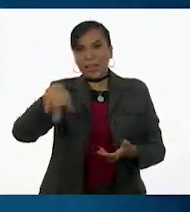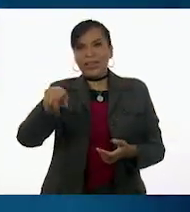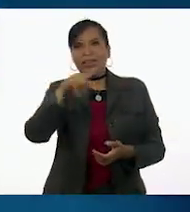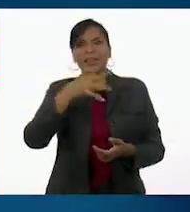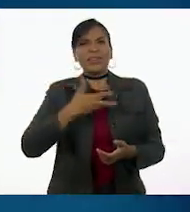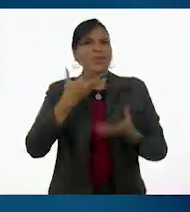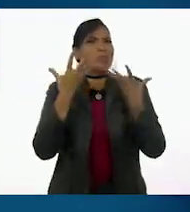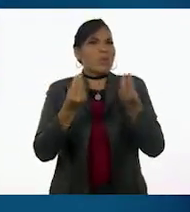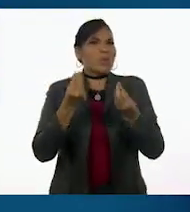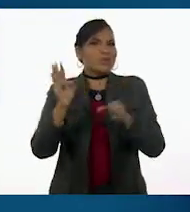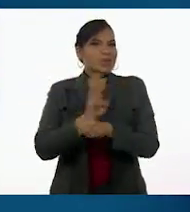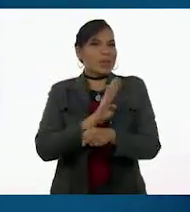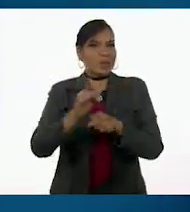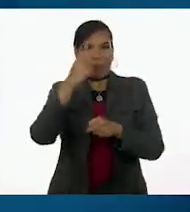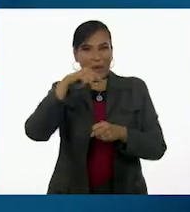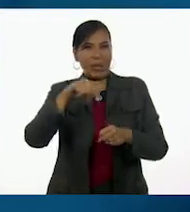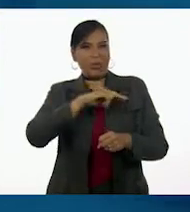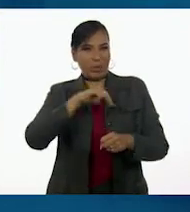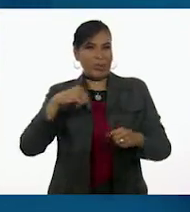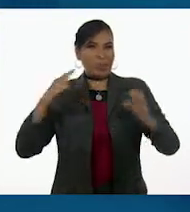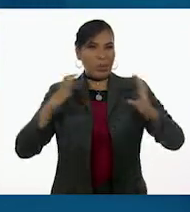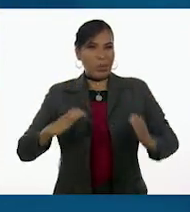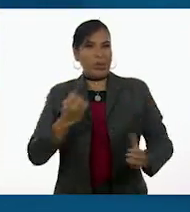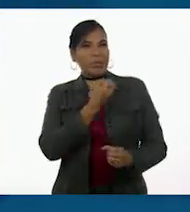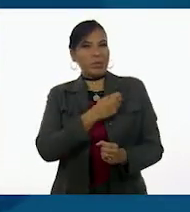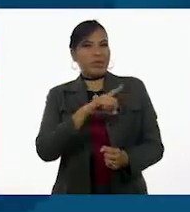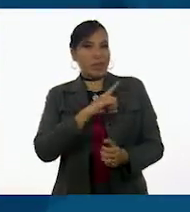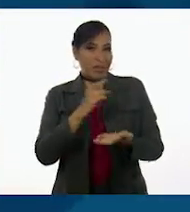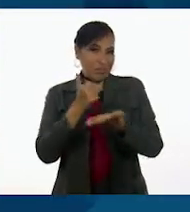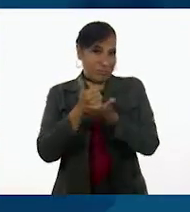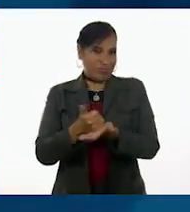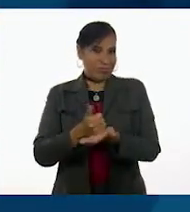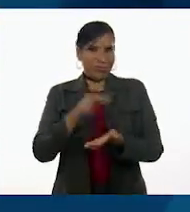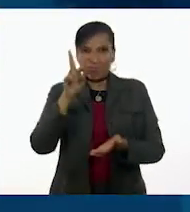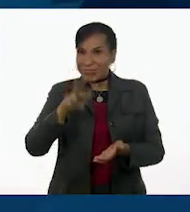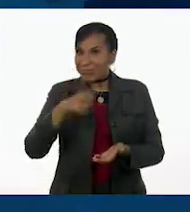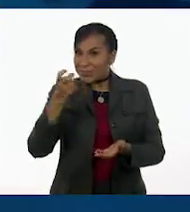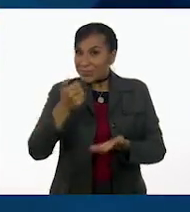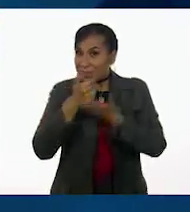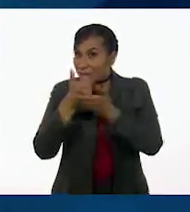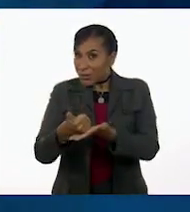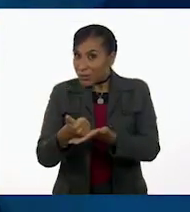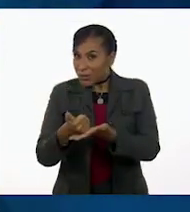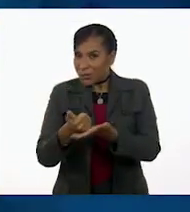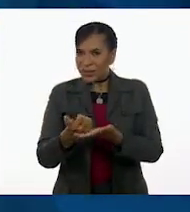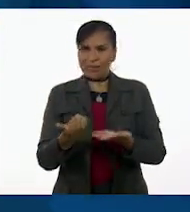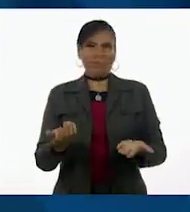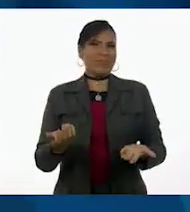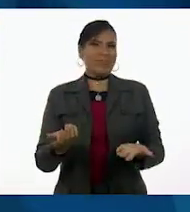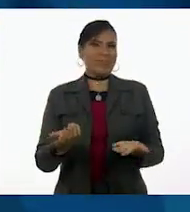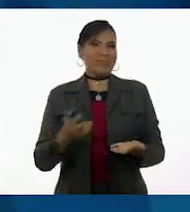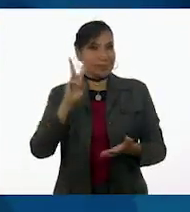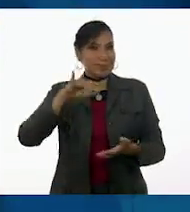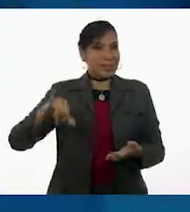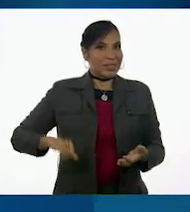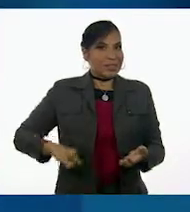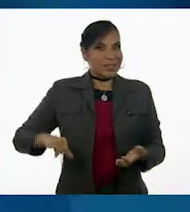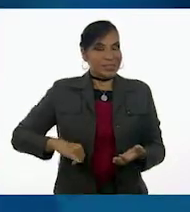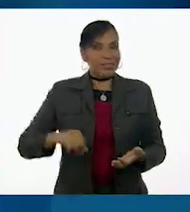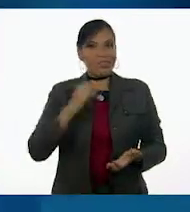tiene muchos beneficios para nuestro cuerpo y nuestra salud? ¿Ah? ¿En serio? ¿Ayudar? ¡Wow! ¡Qué interesante!